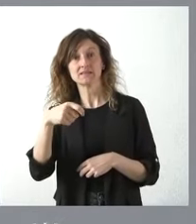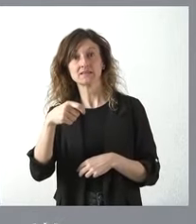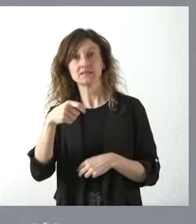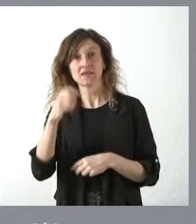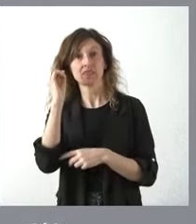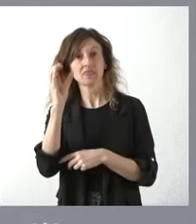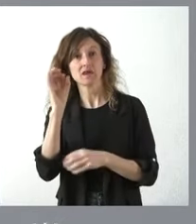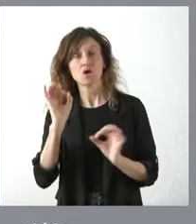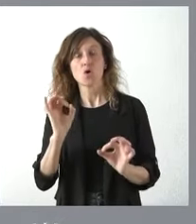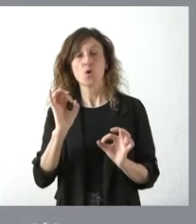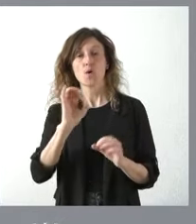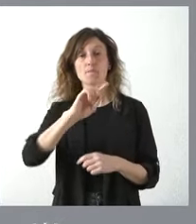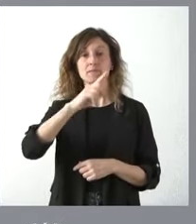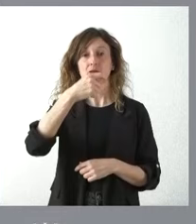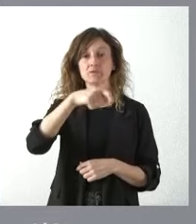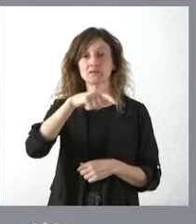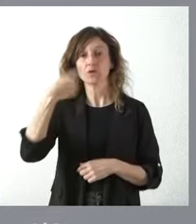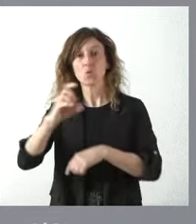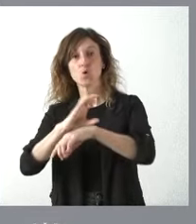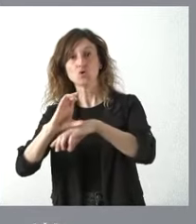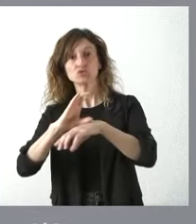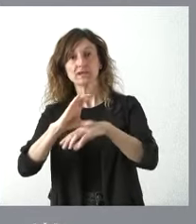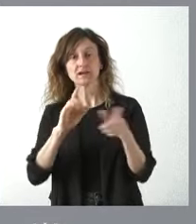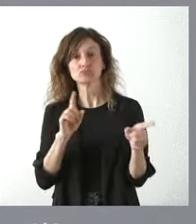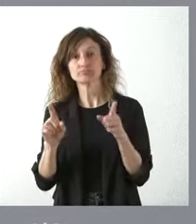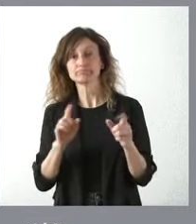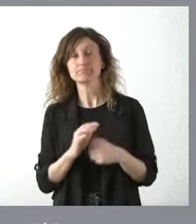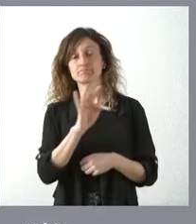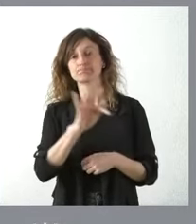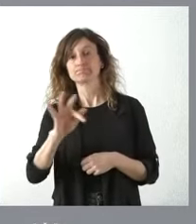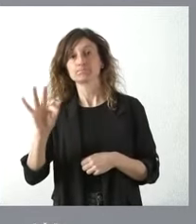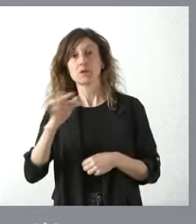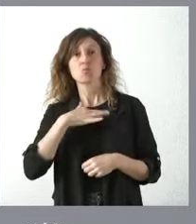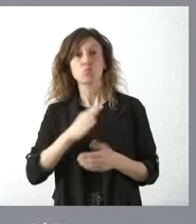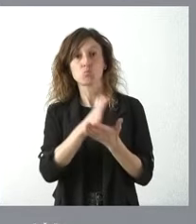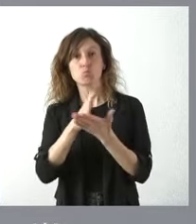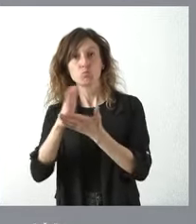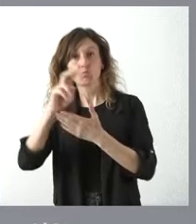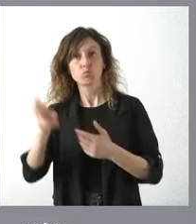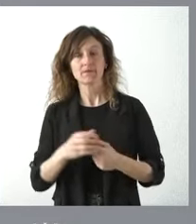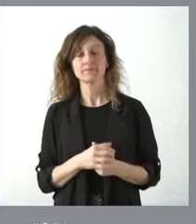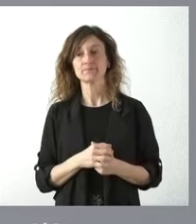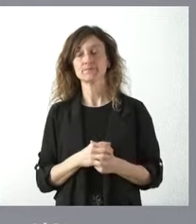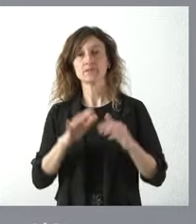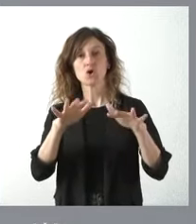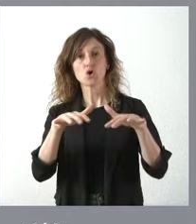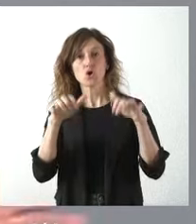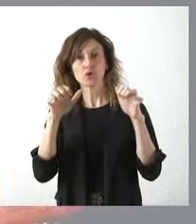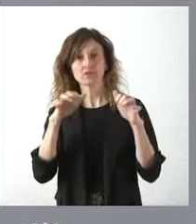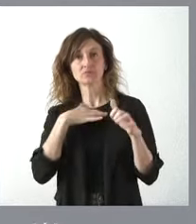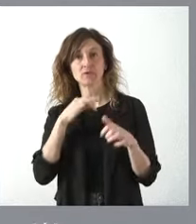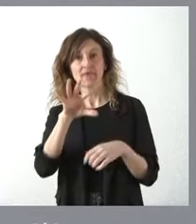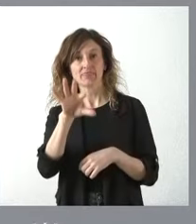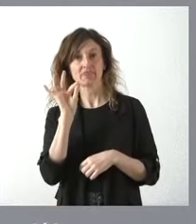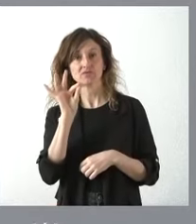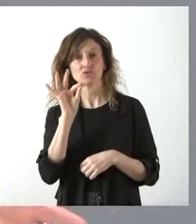antes el presidente y luego evidentemente después los consejeros, pues es algo que lógicamente es una posibilidad que las Cortes pueden establecer, pero